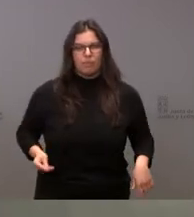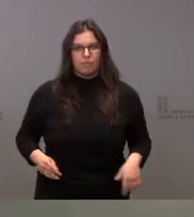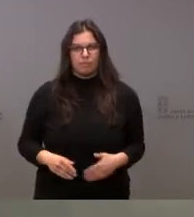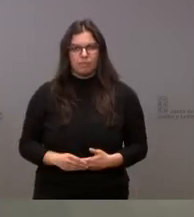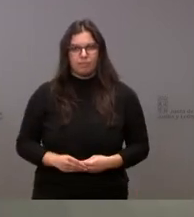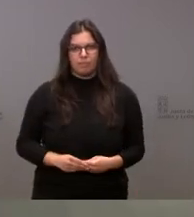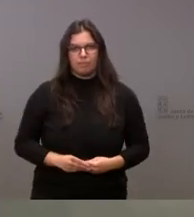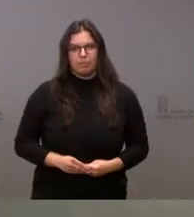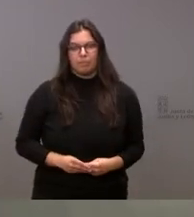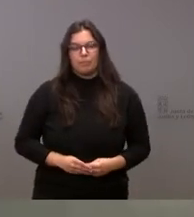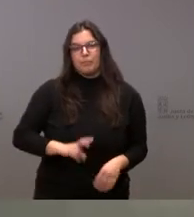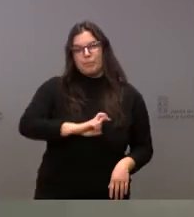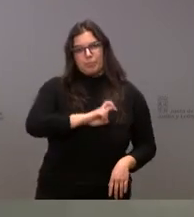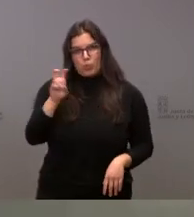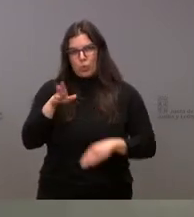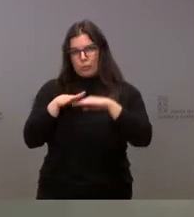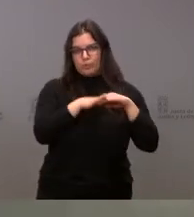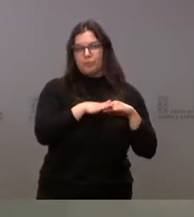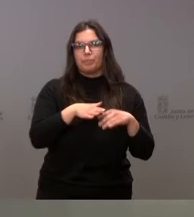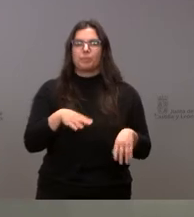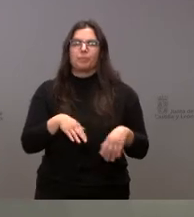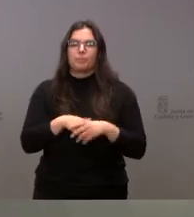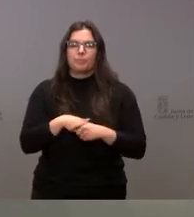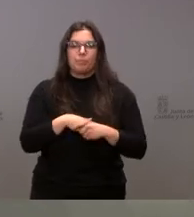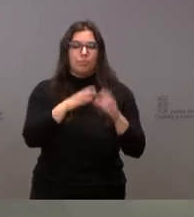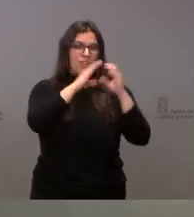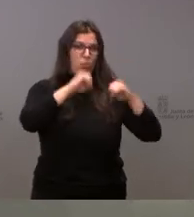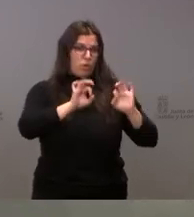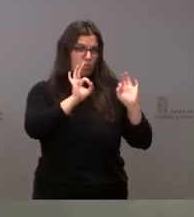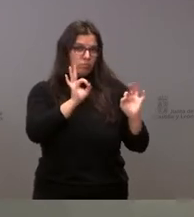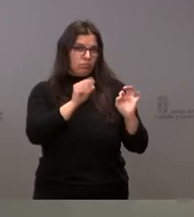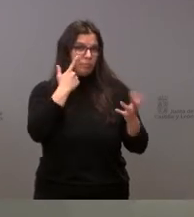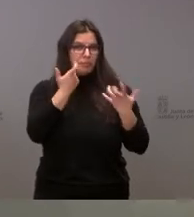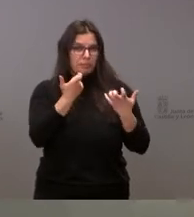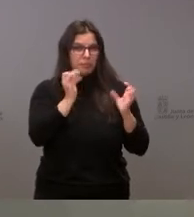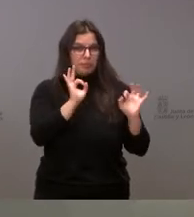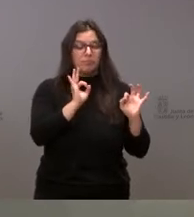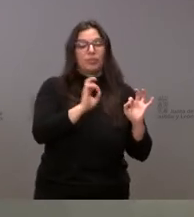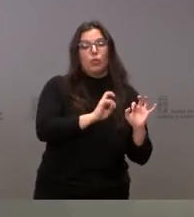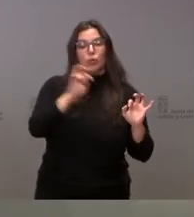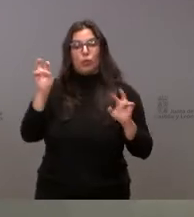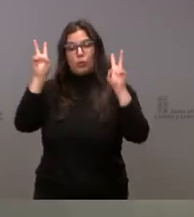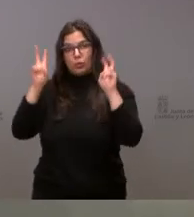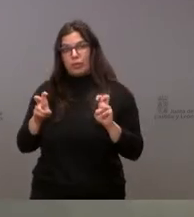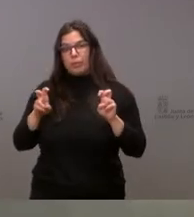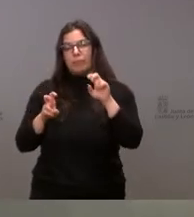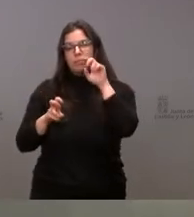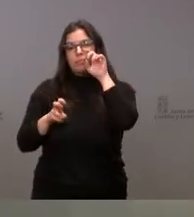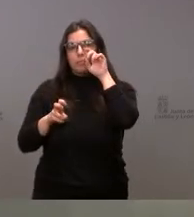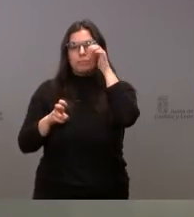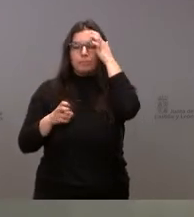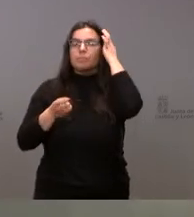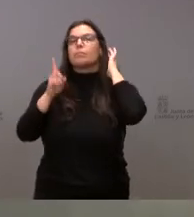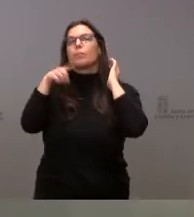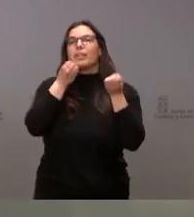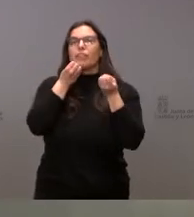En otro orden de cosas, al margen de los acuerdos que se han formalizado en el Consejo de Gobierno, les